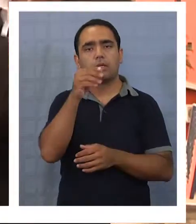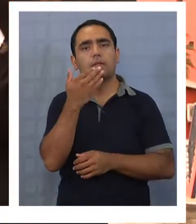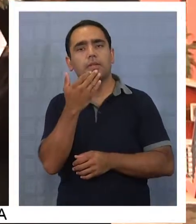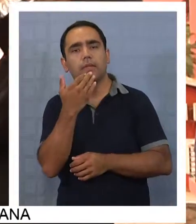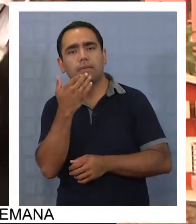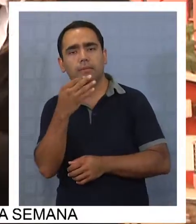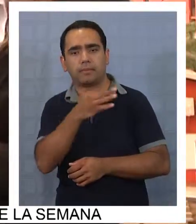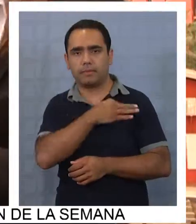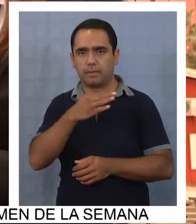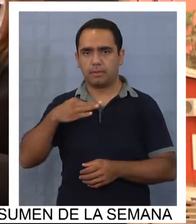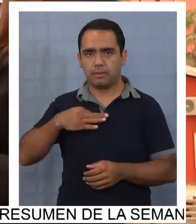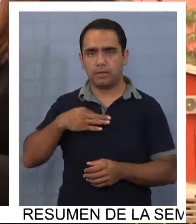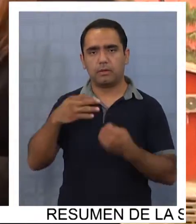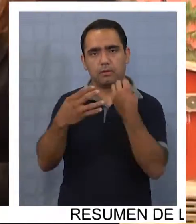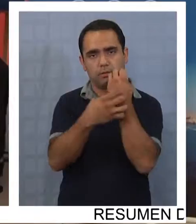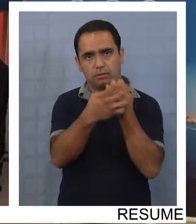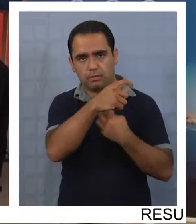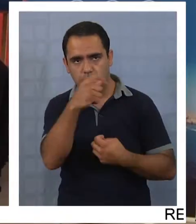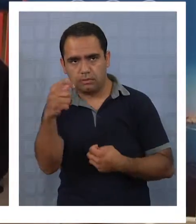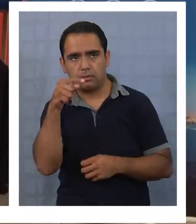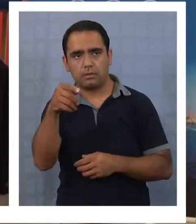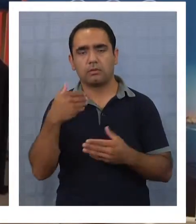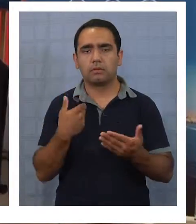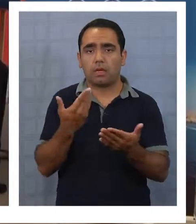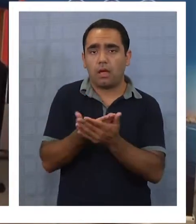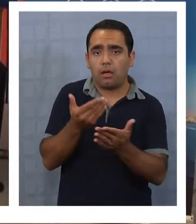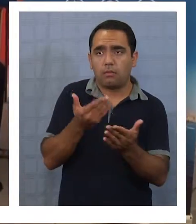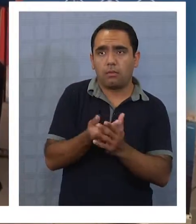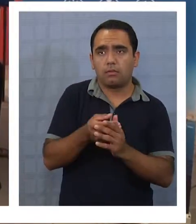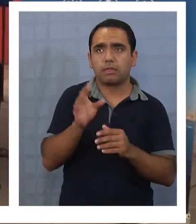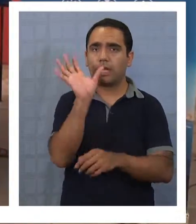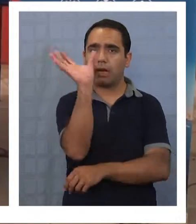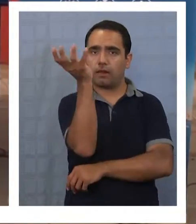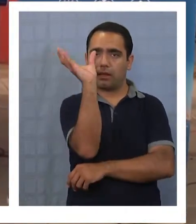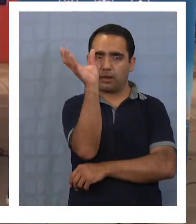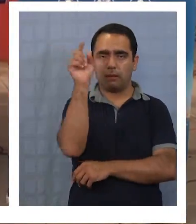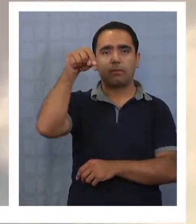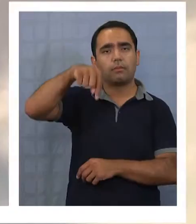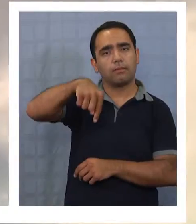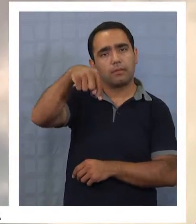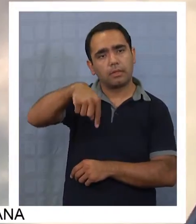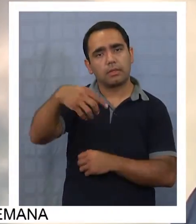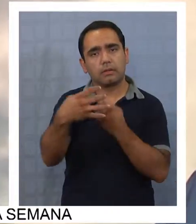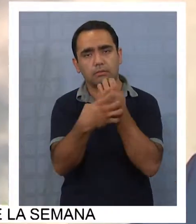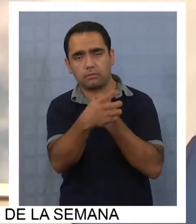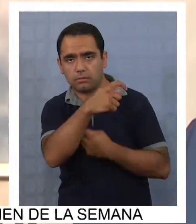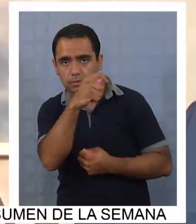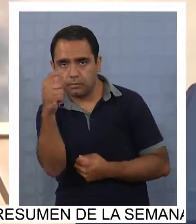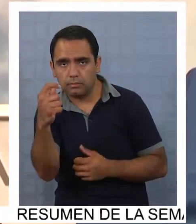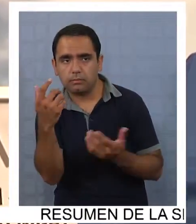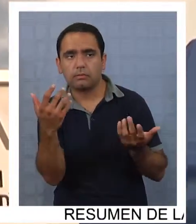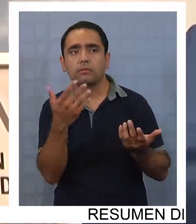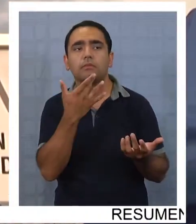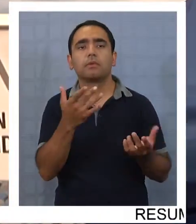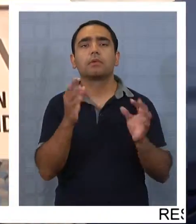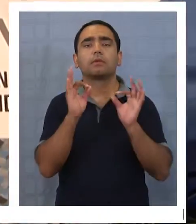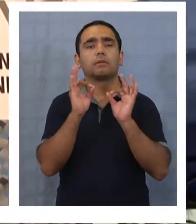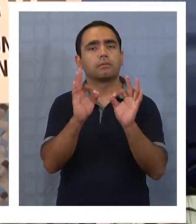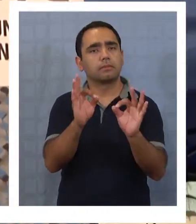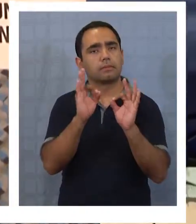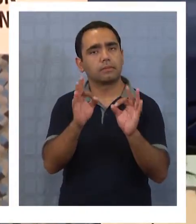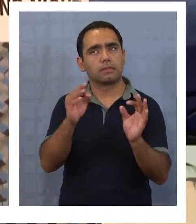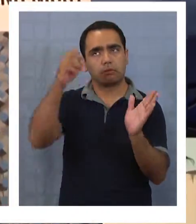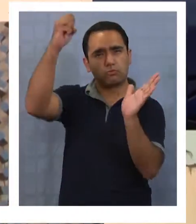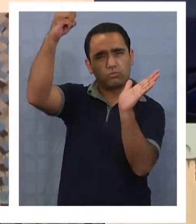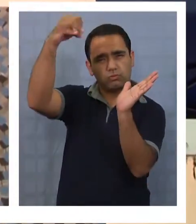unión tiene por objetivo aprovechar las excelentes condiciones climáticas de la región, en especial la